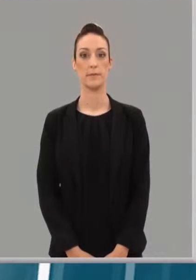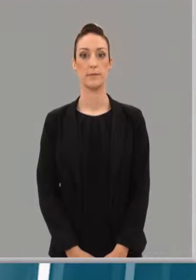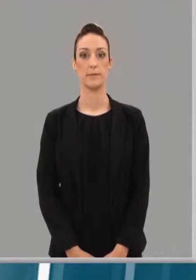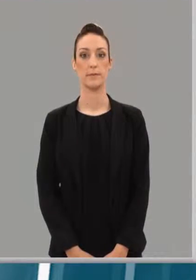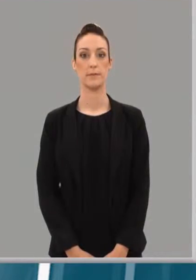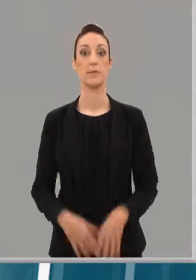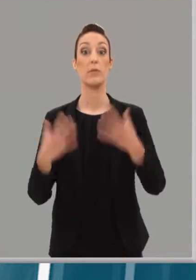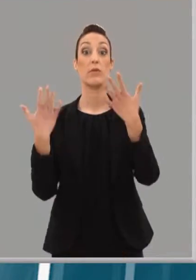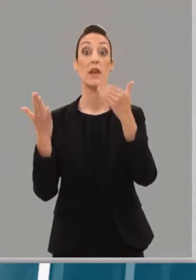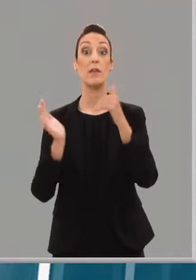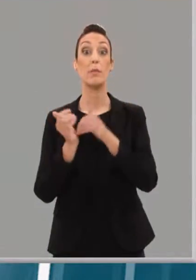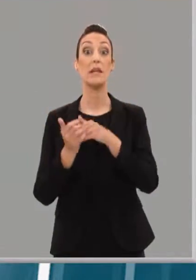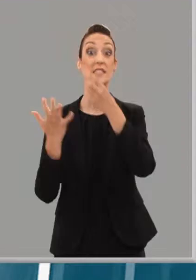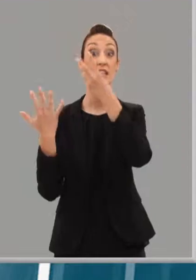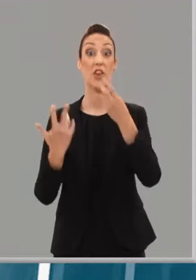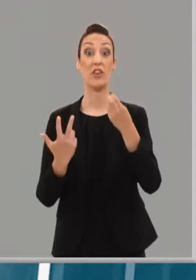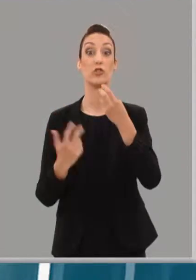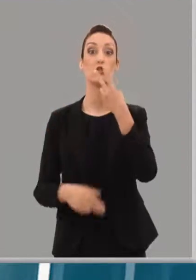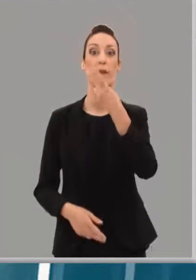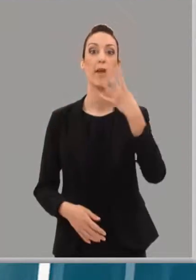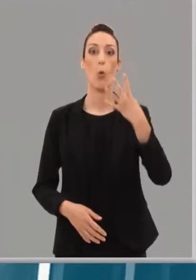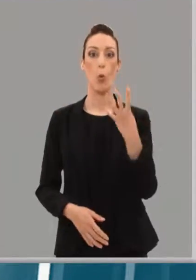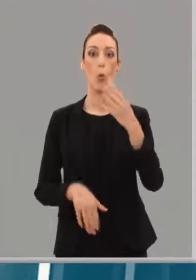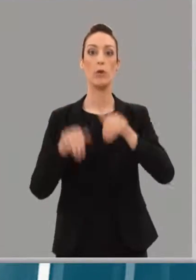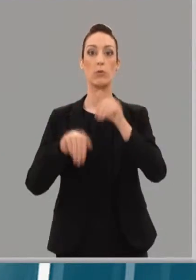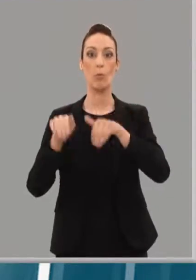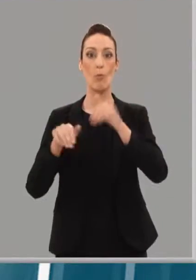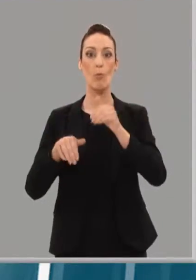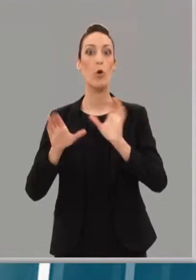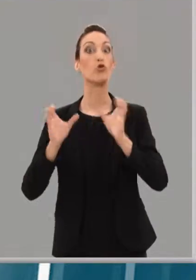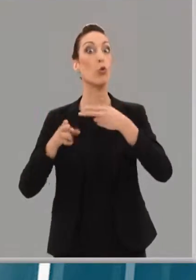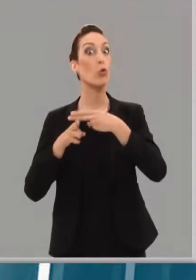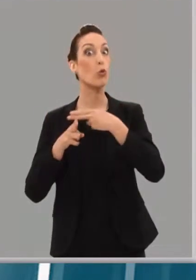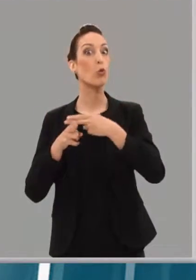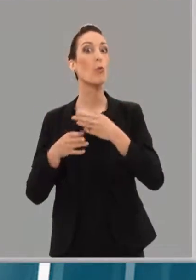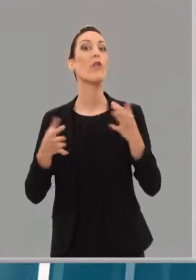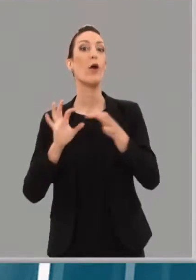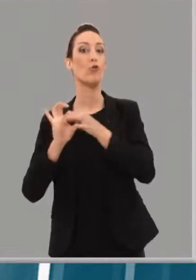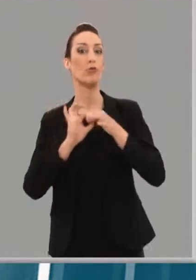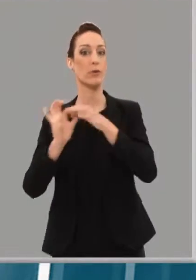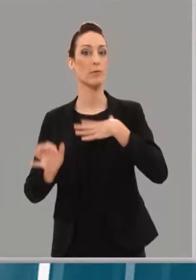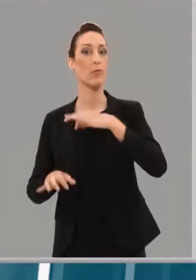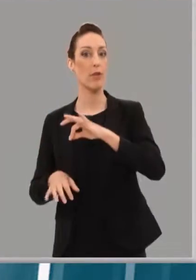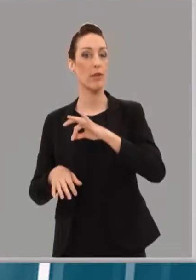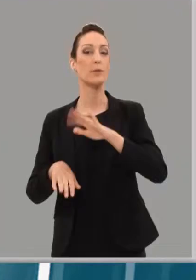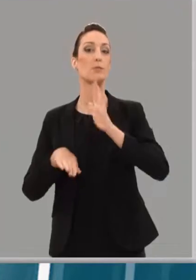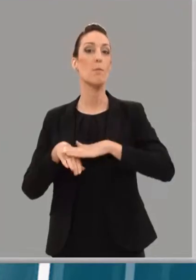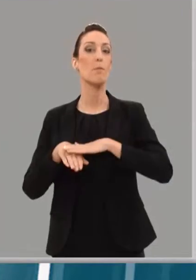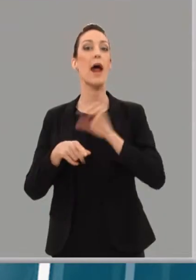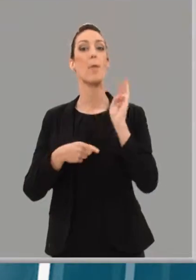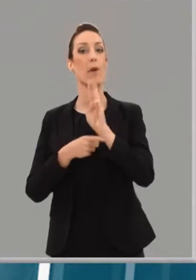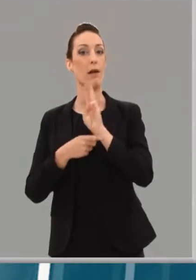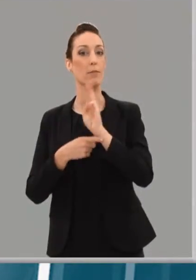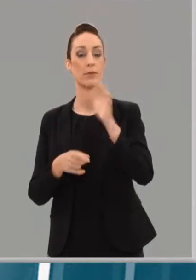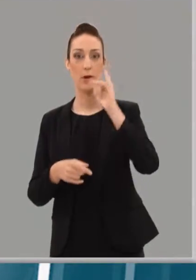10.724 votos ha obtenido la coalición de Unidas Podemos al Parlamento de La Rioja, un 4% menos que en las